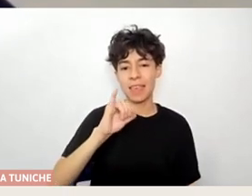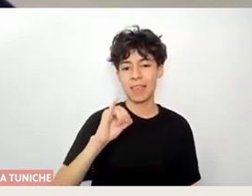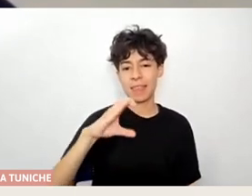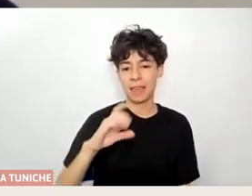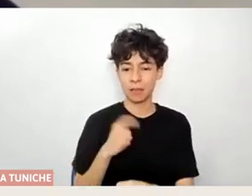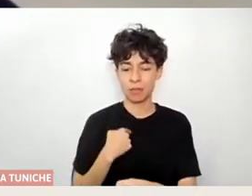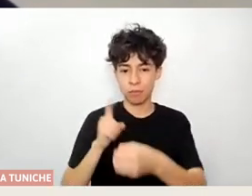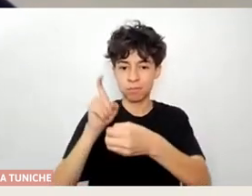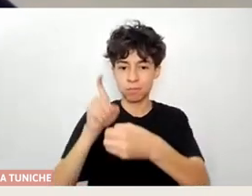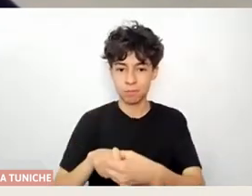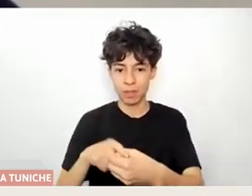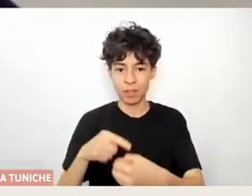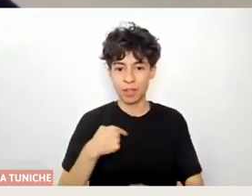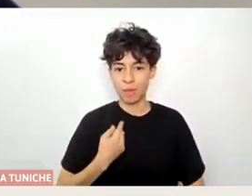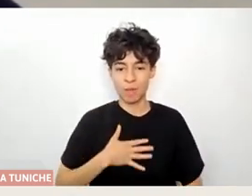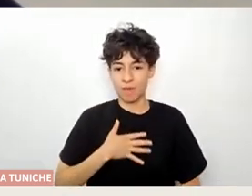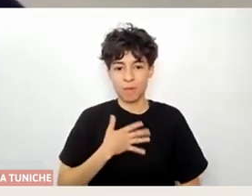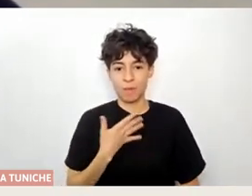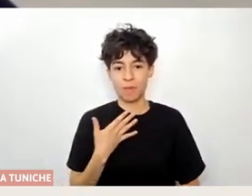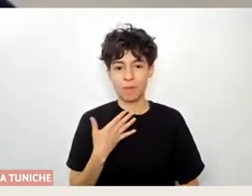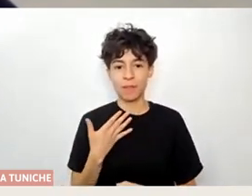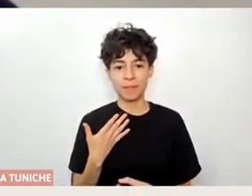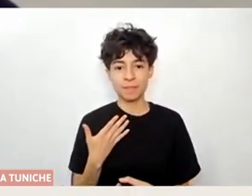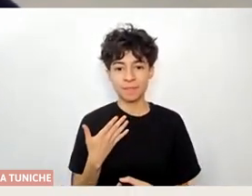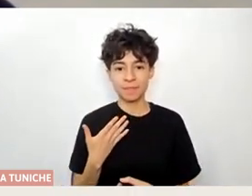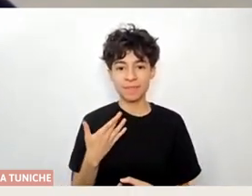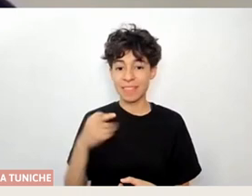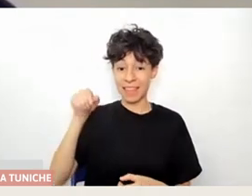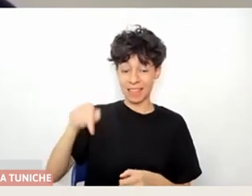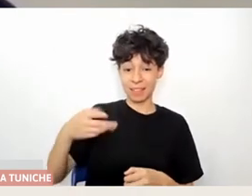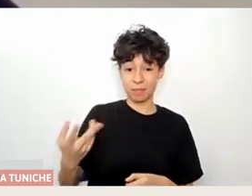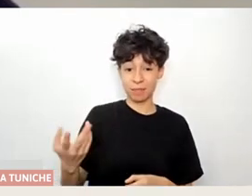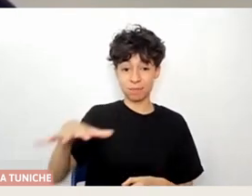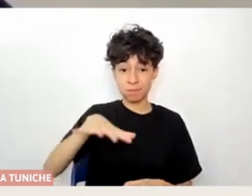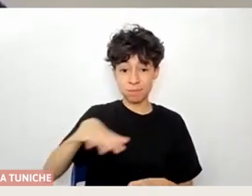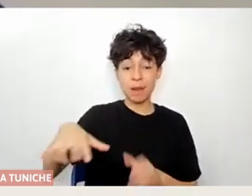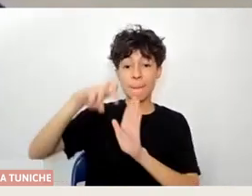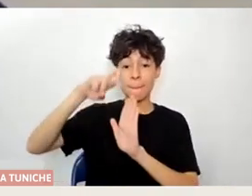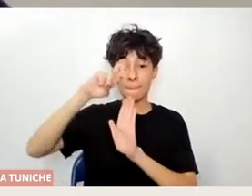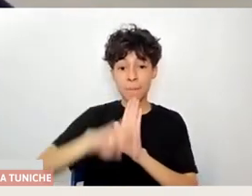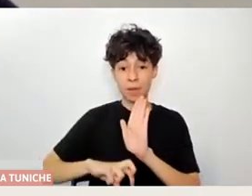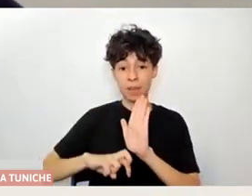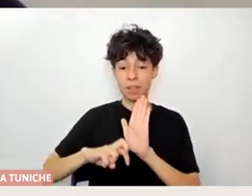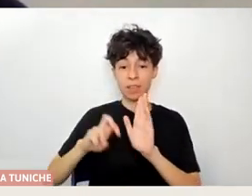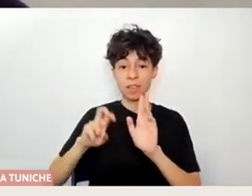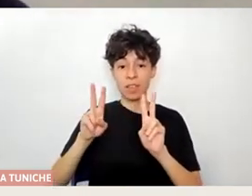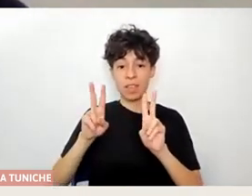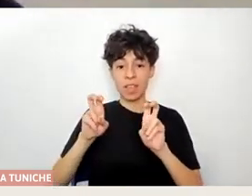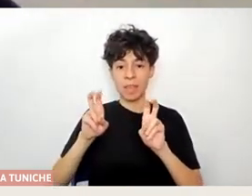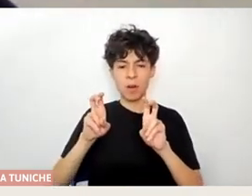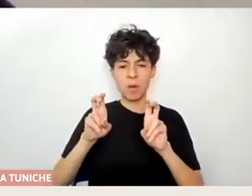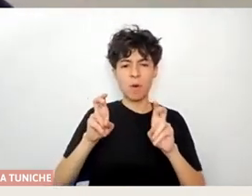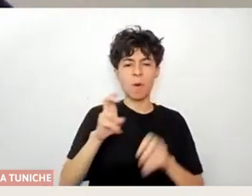parte de, de este equipo, ¿no? Creo que ya hay un, un proyecto que nos hermana en términos de la desprivatización del